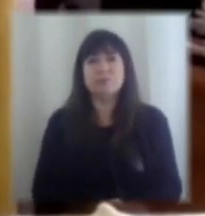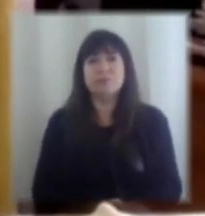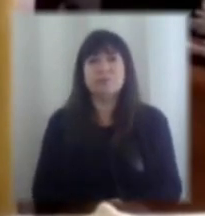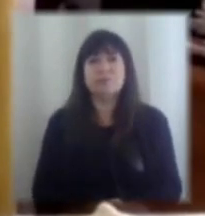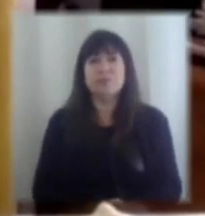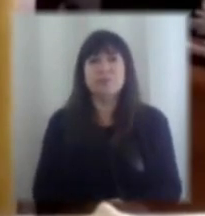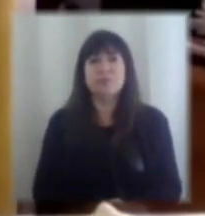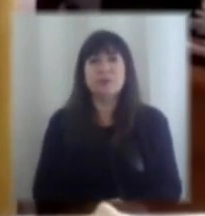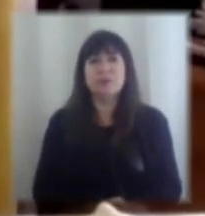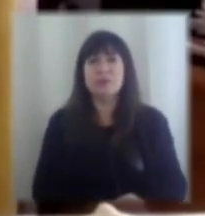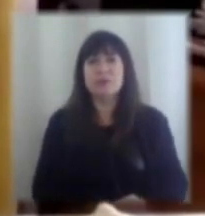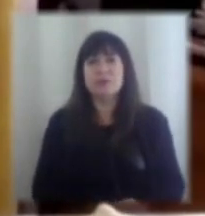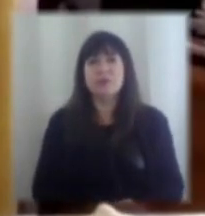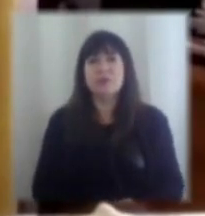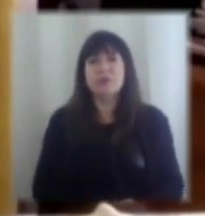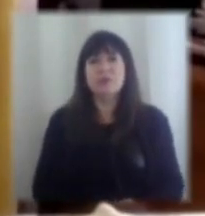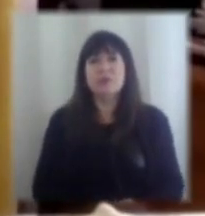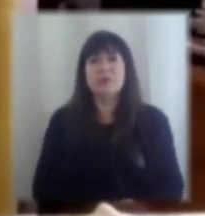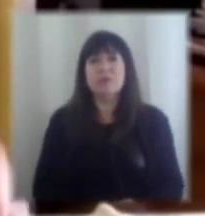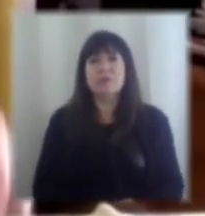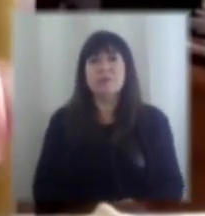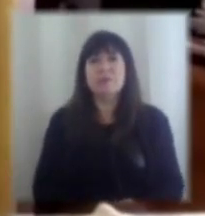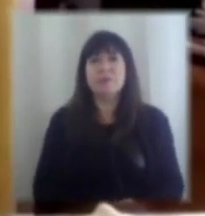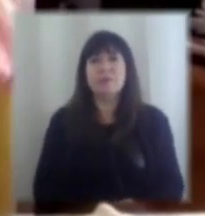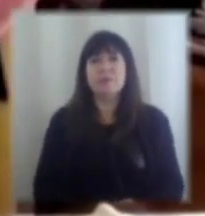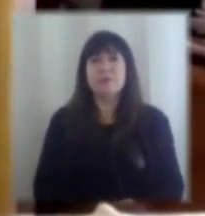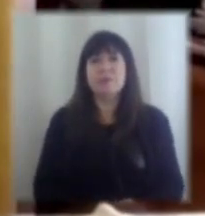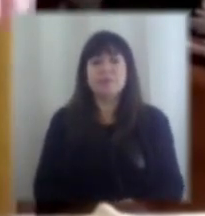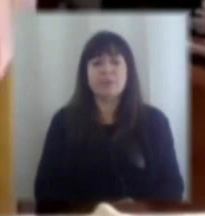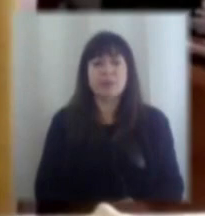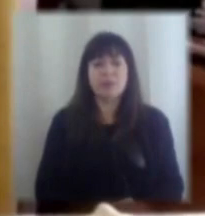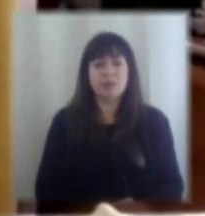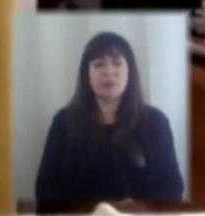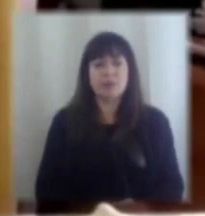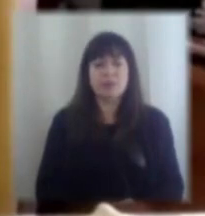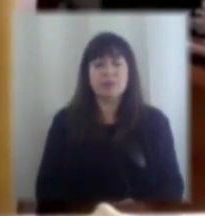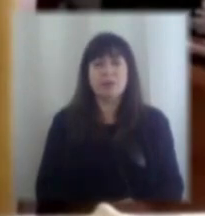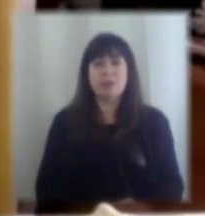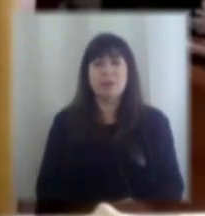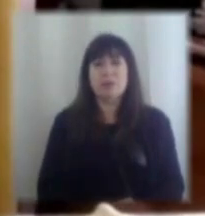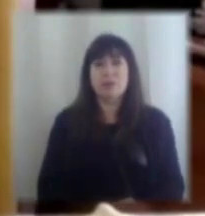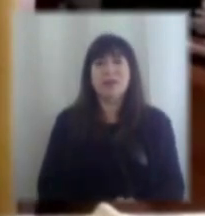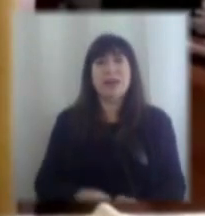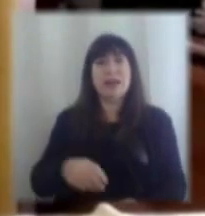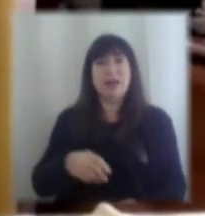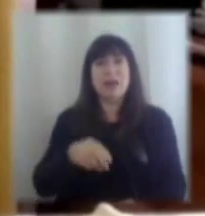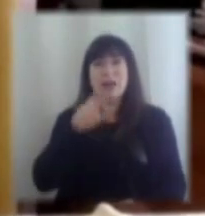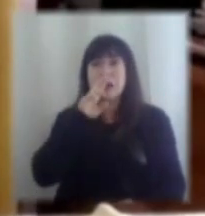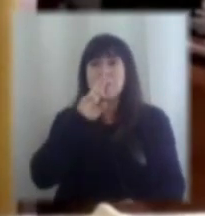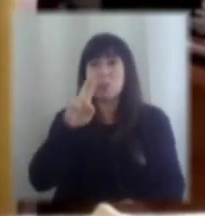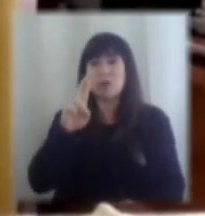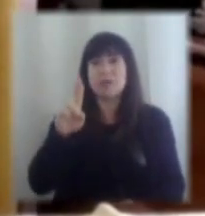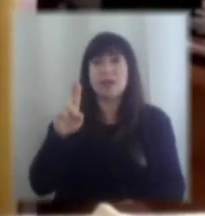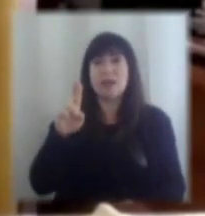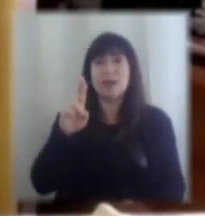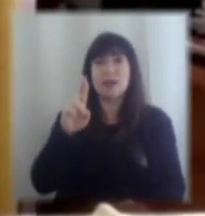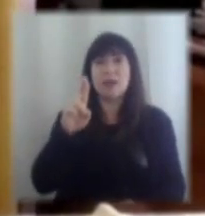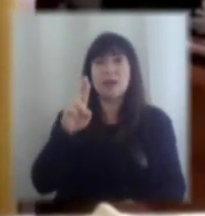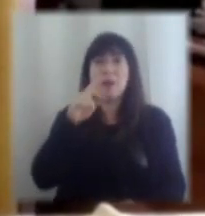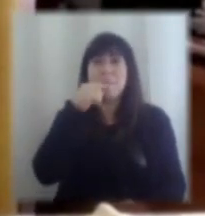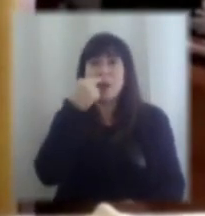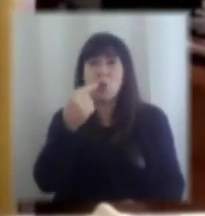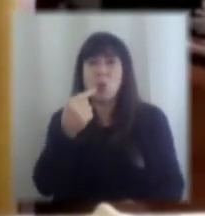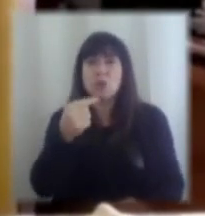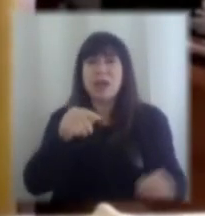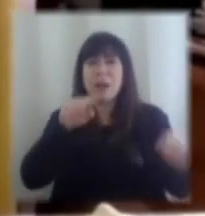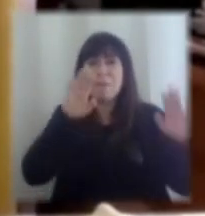Relativo a la pregunta de toda la carne en la parrilla,